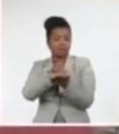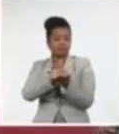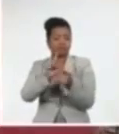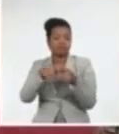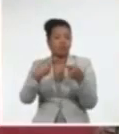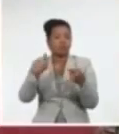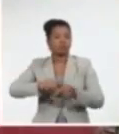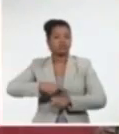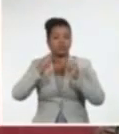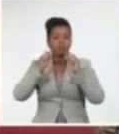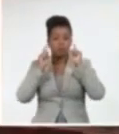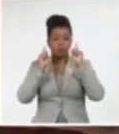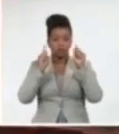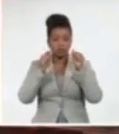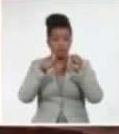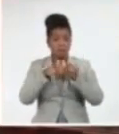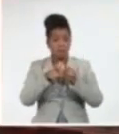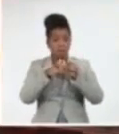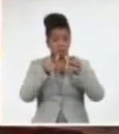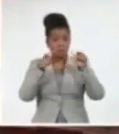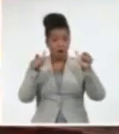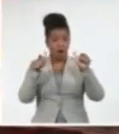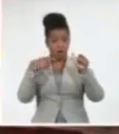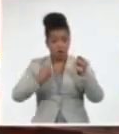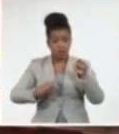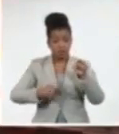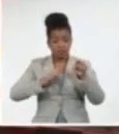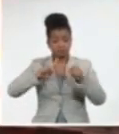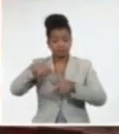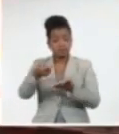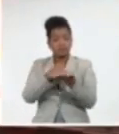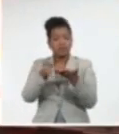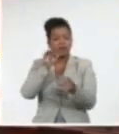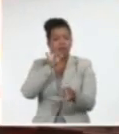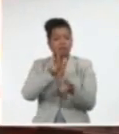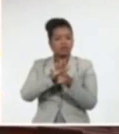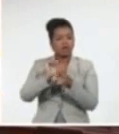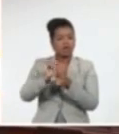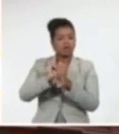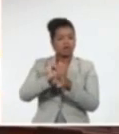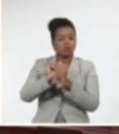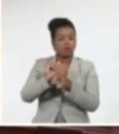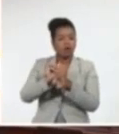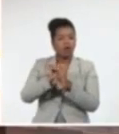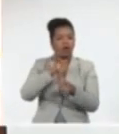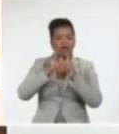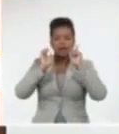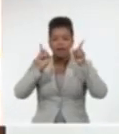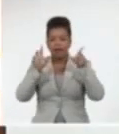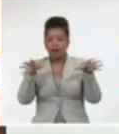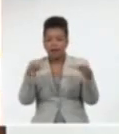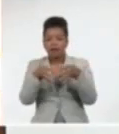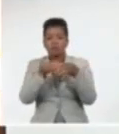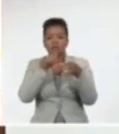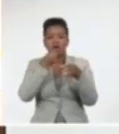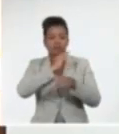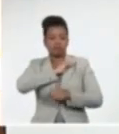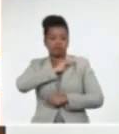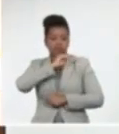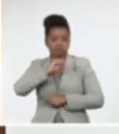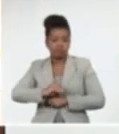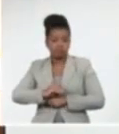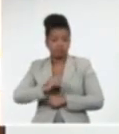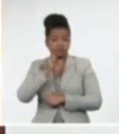en el legislativo iniciará la próxima semana un debate para la destitución del mandatario, el tercer intento de